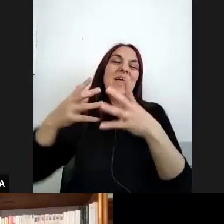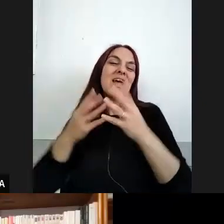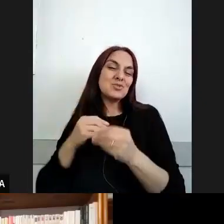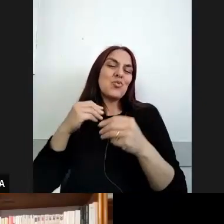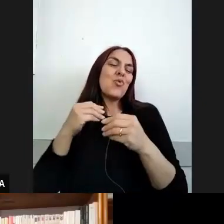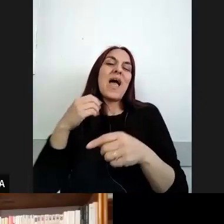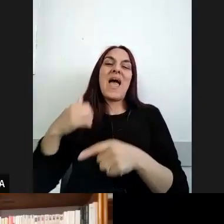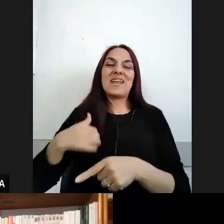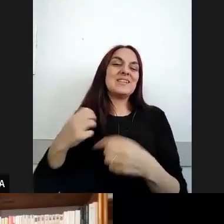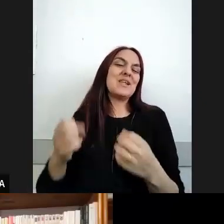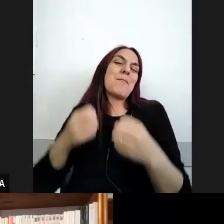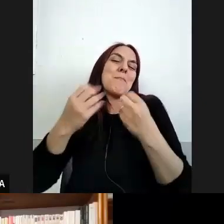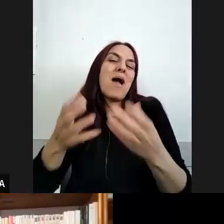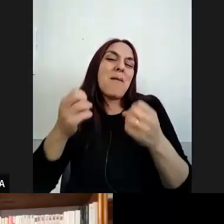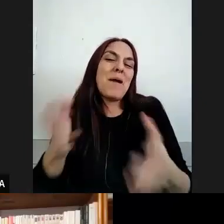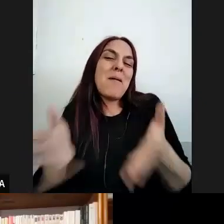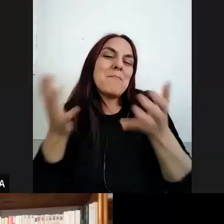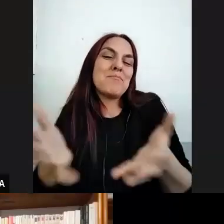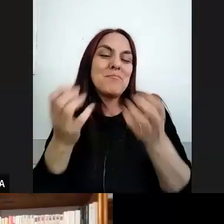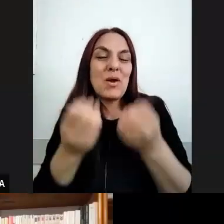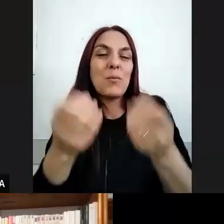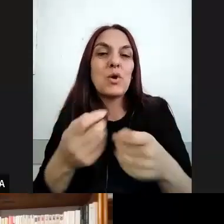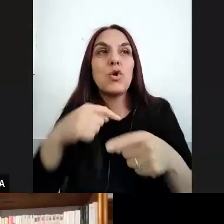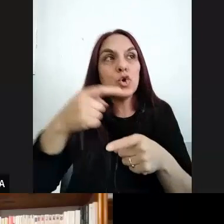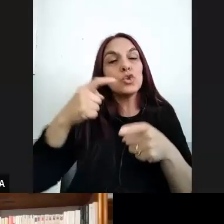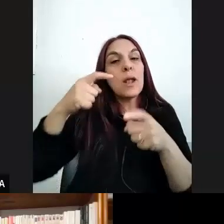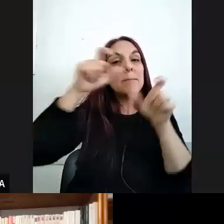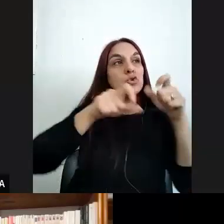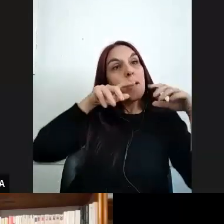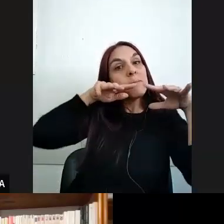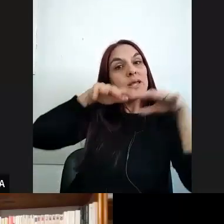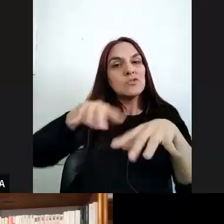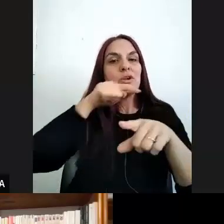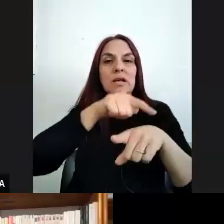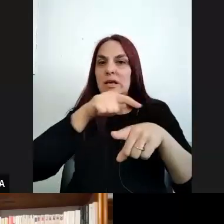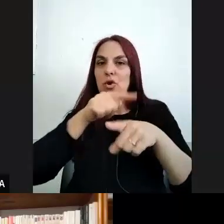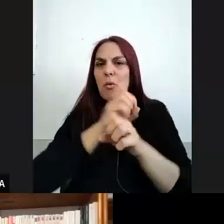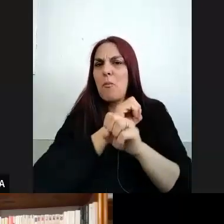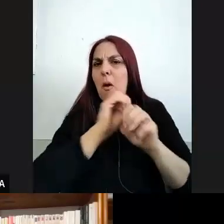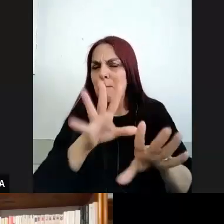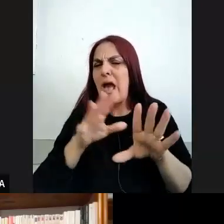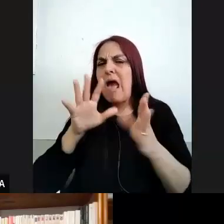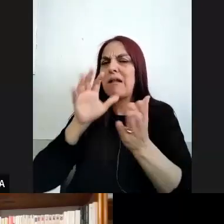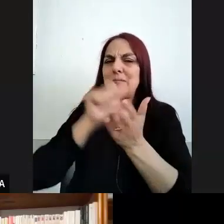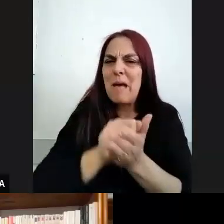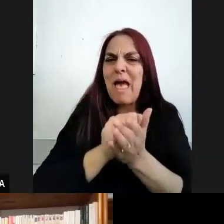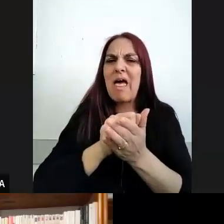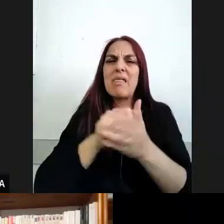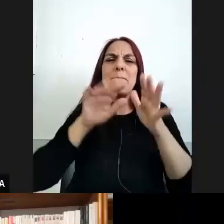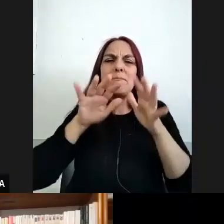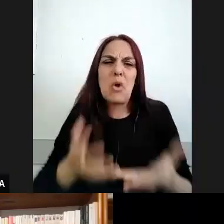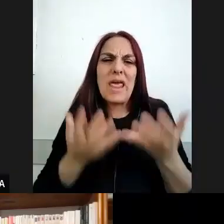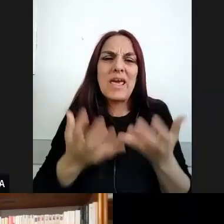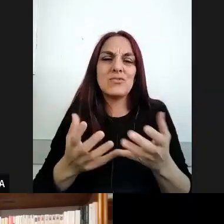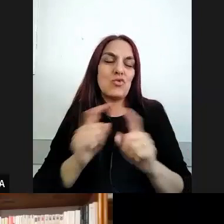trae problemas o que invade ¿no? como este volver sobre esto y desarmar los mitos este también digamos